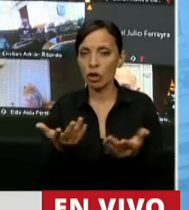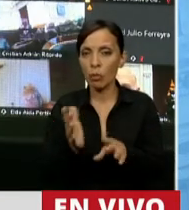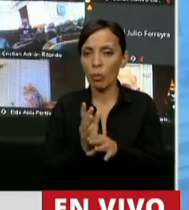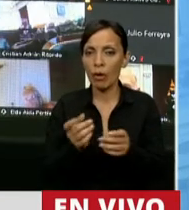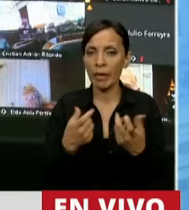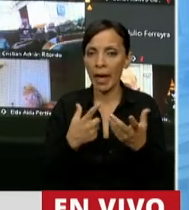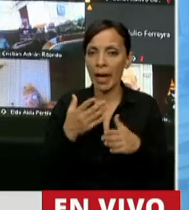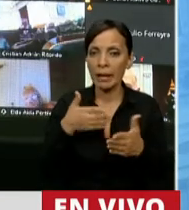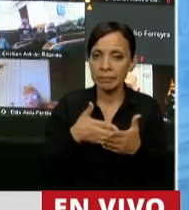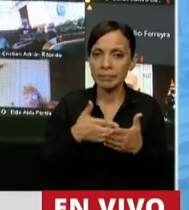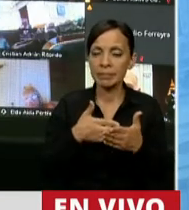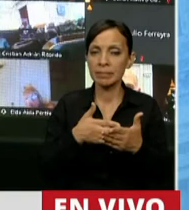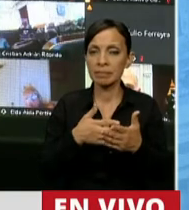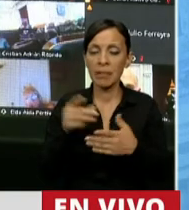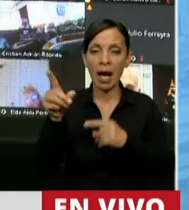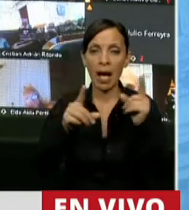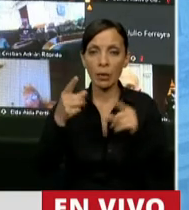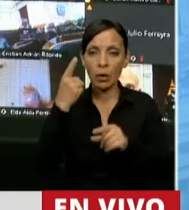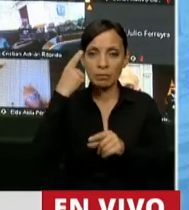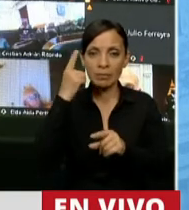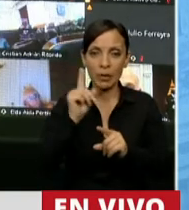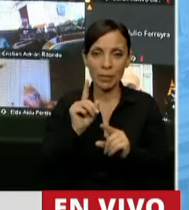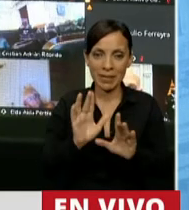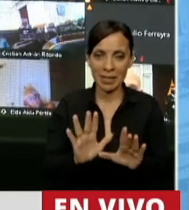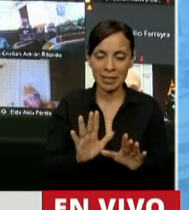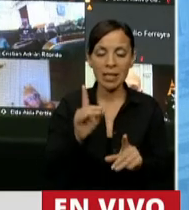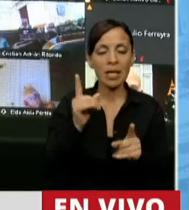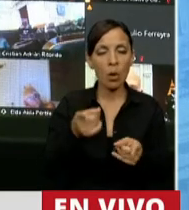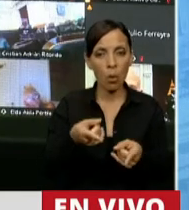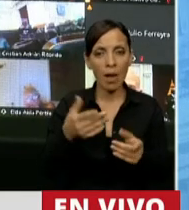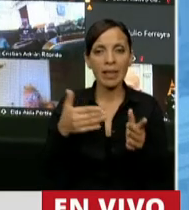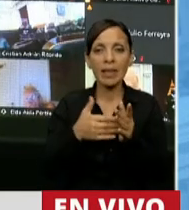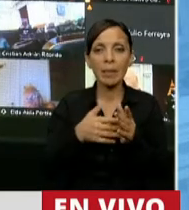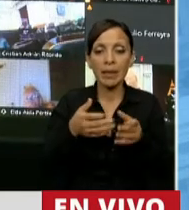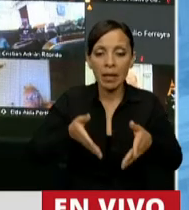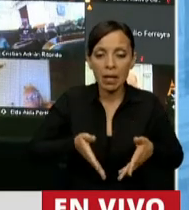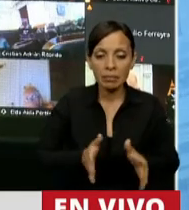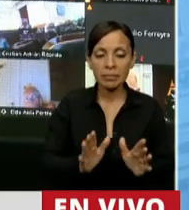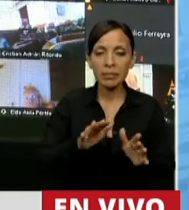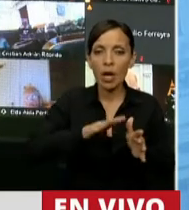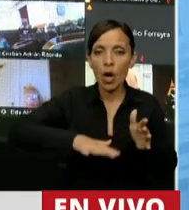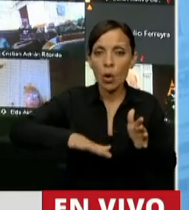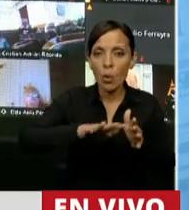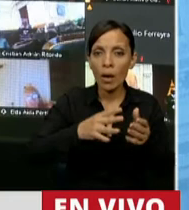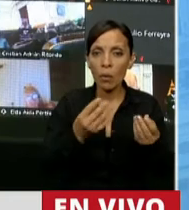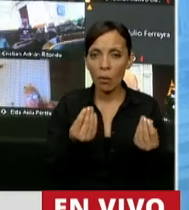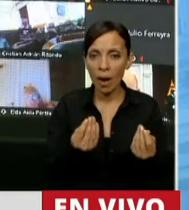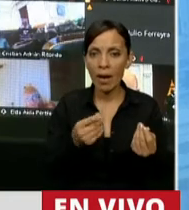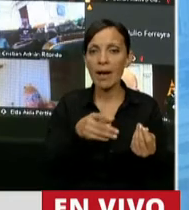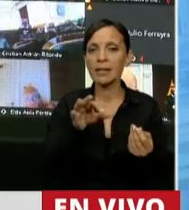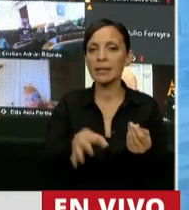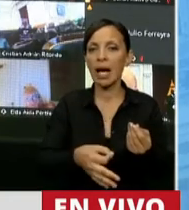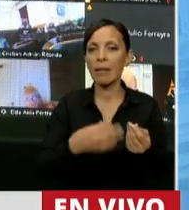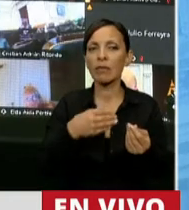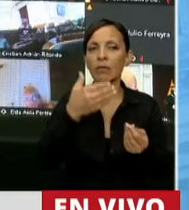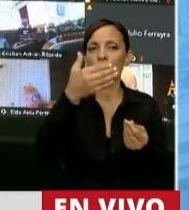algunos no lo vean así, depende mucho del lugar donde uno nazca para saber qué oportunidades tiene.